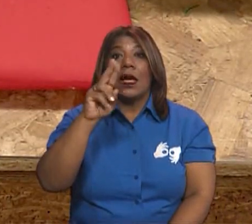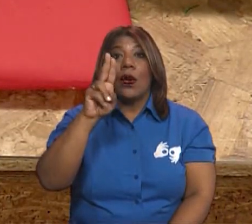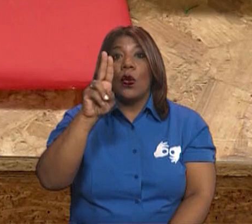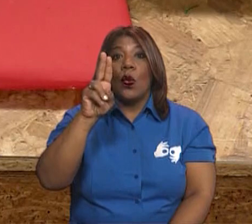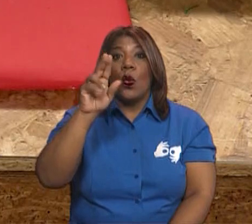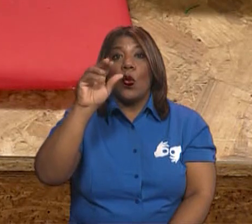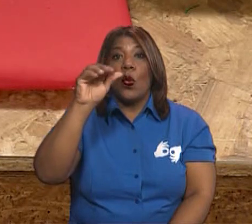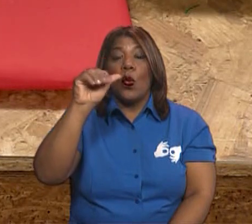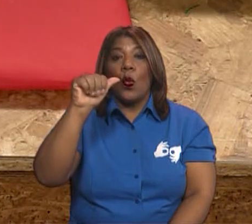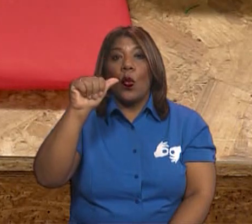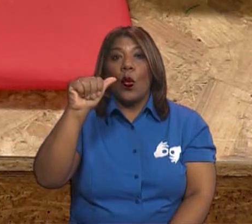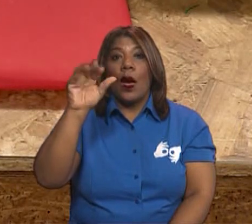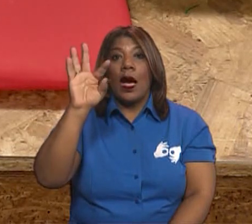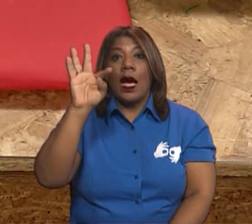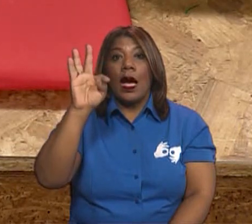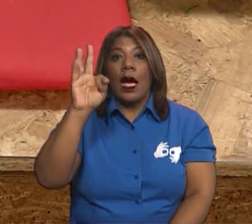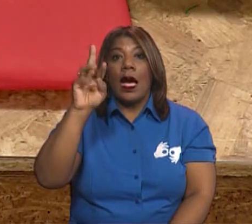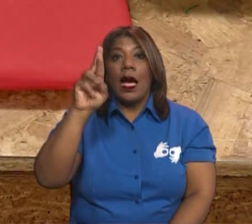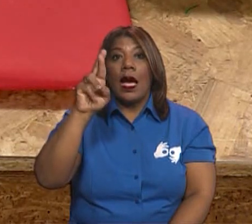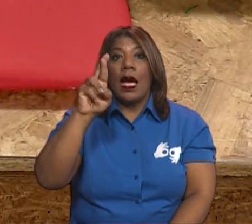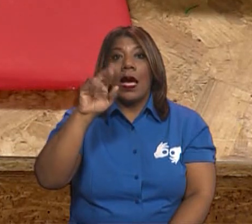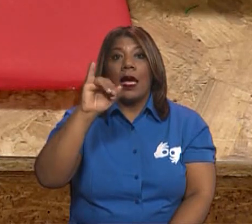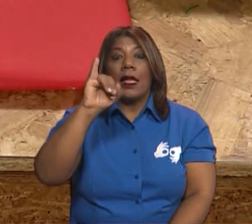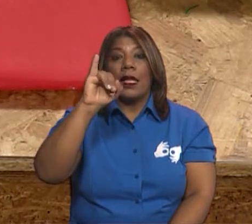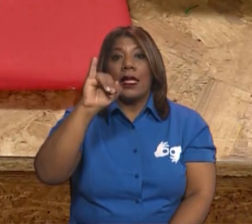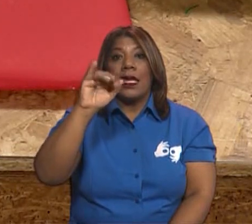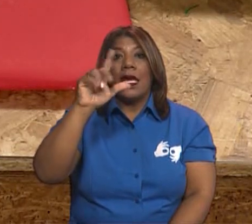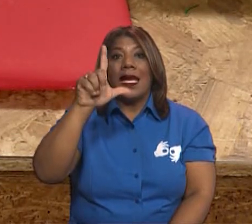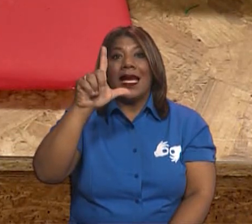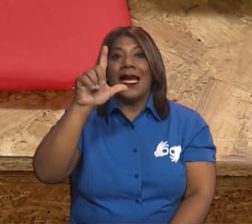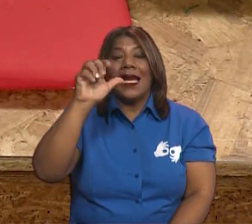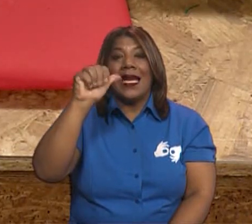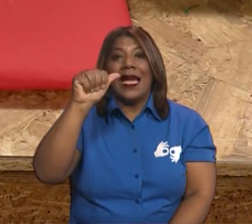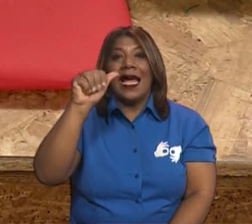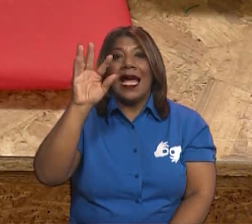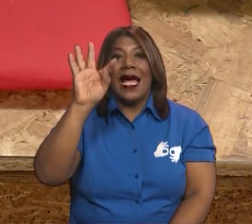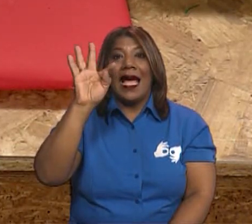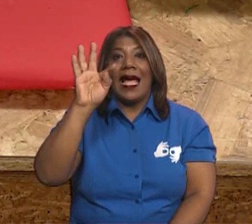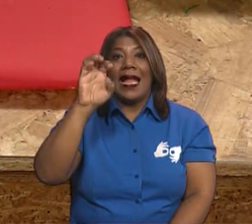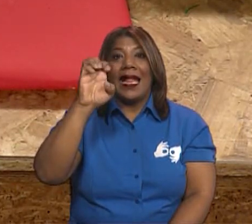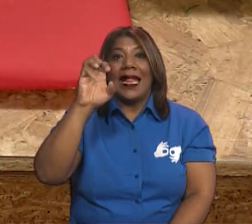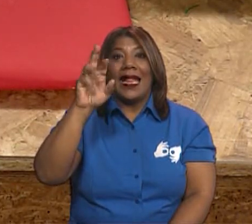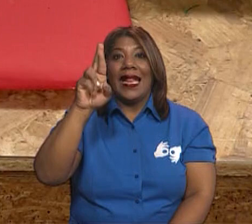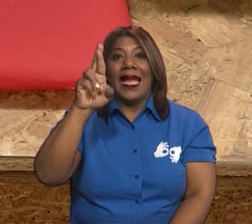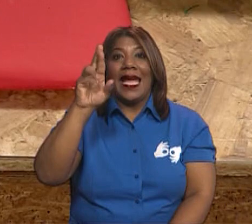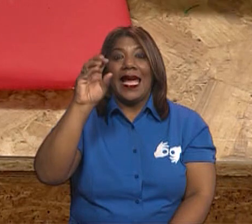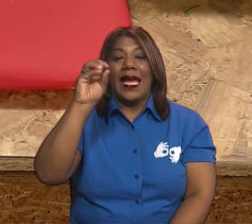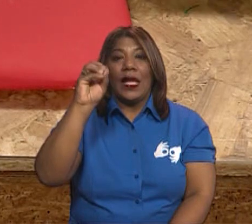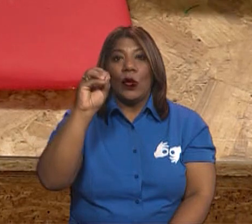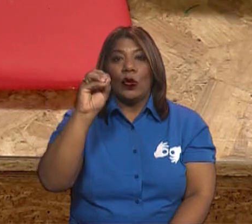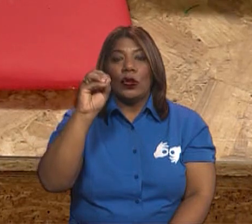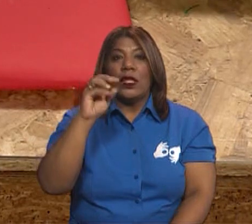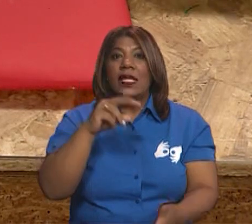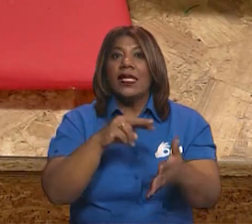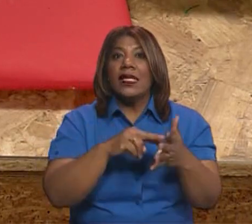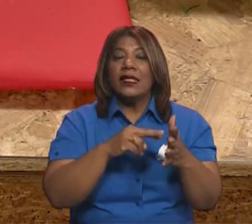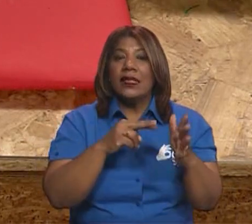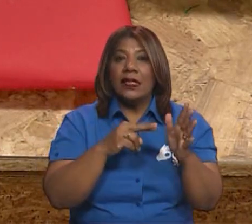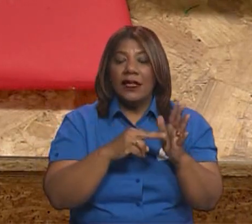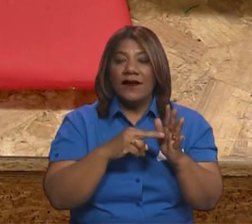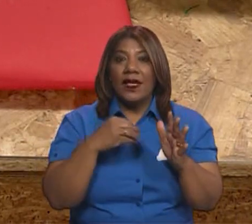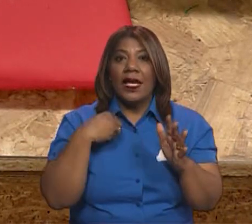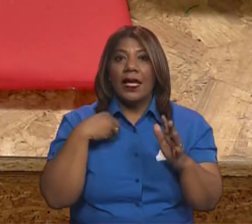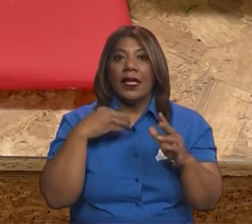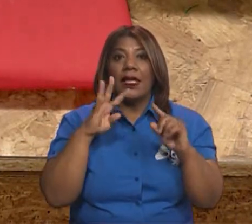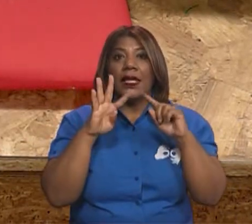los cuatro lados. A la maestra le quedó un poco chueco porque no puede estar chueco. Recuerden que los cuatro lados son iguales. Ahí lo